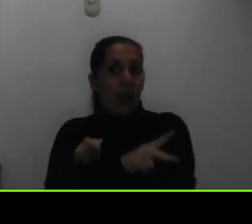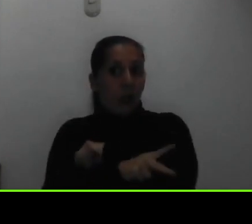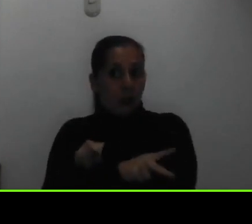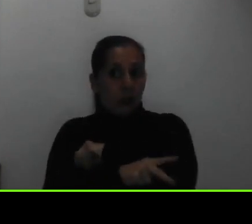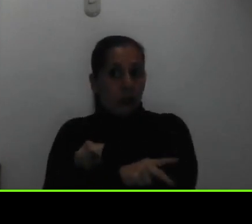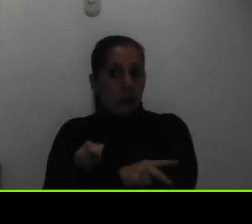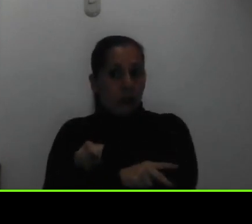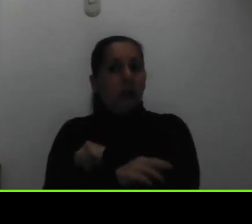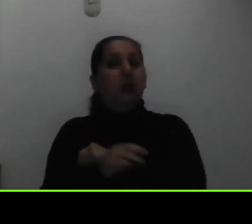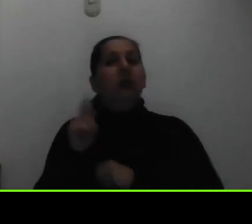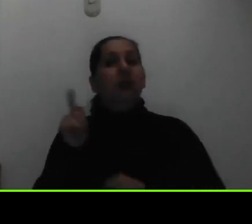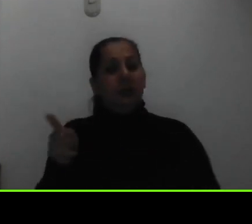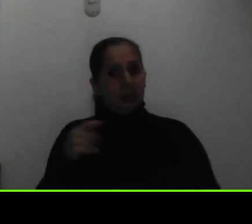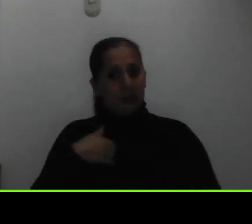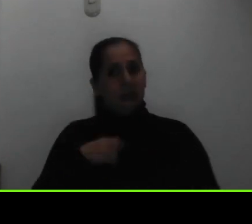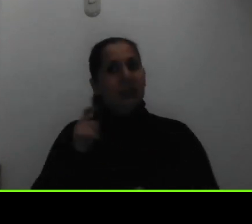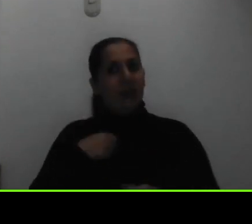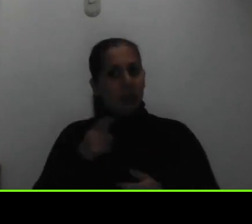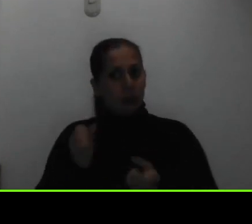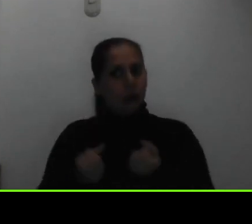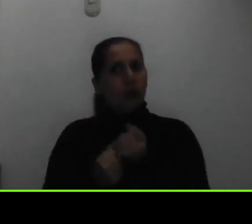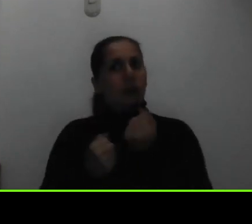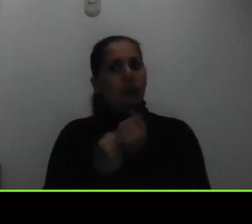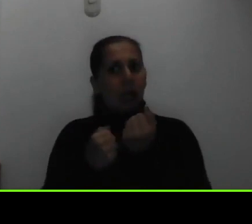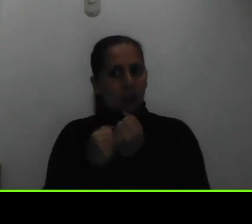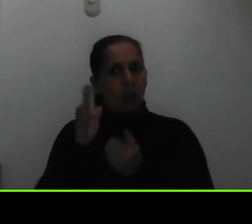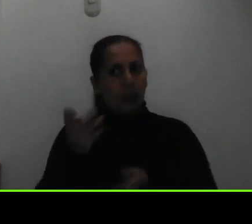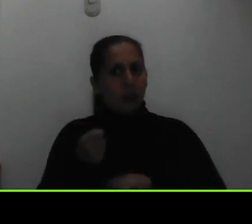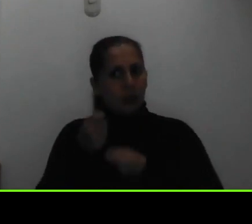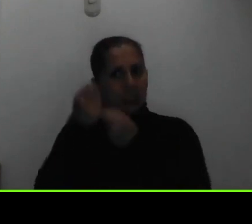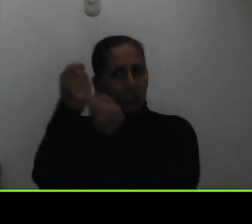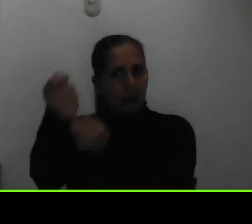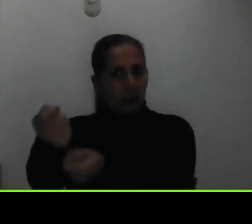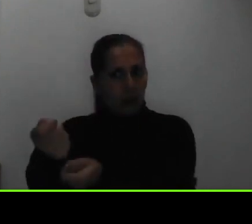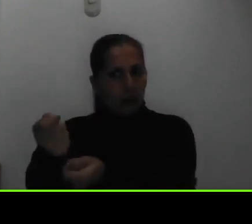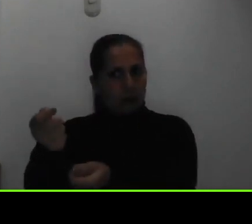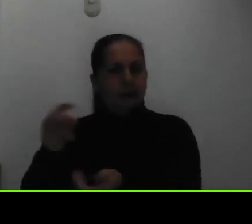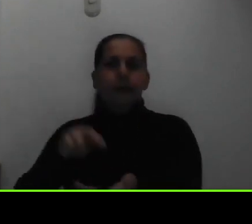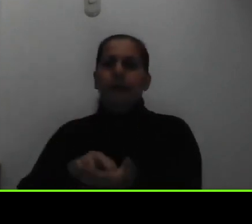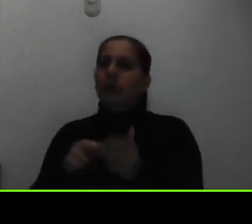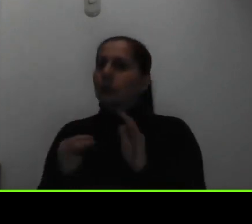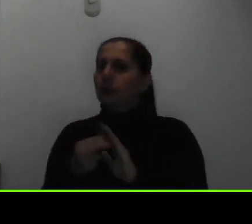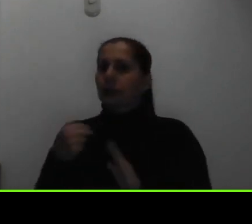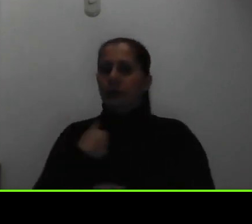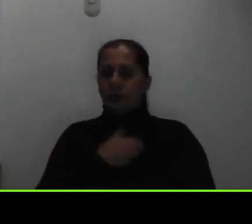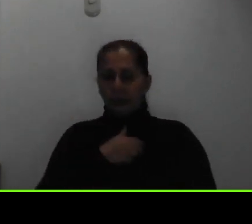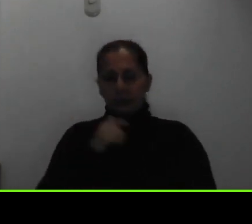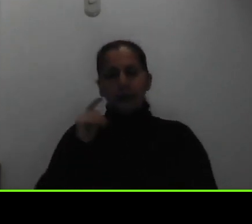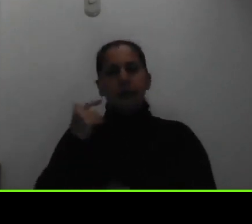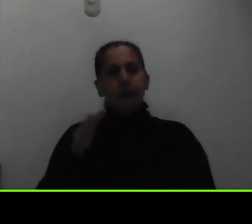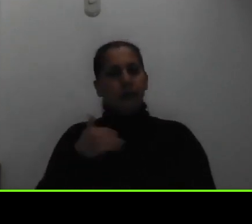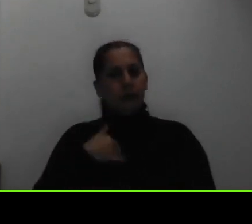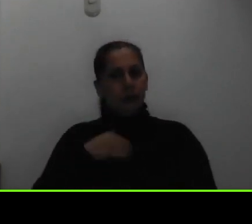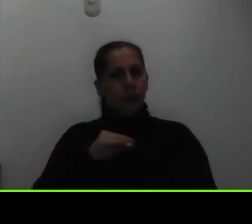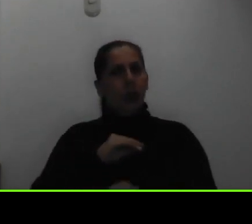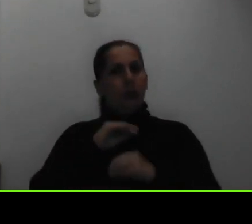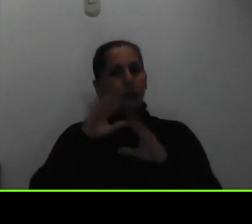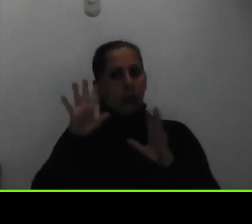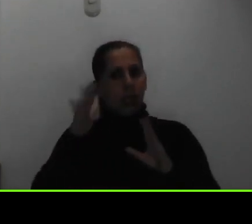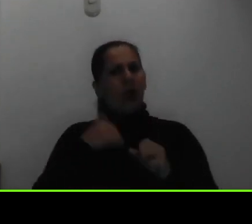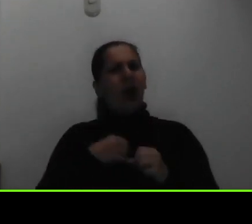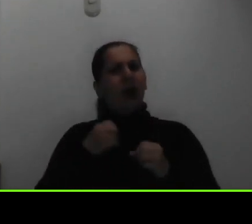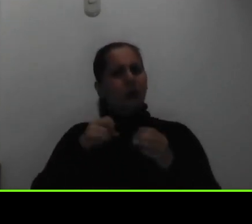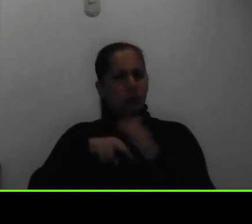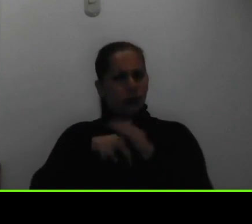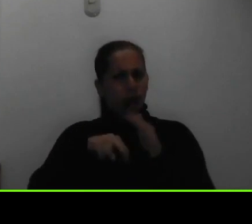respaldos suficientes para su asignación pero esto no significa que nosotros no estamos claros que tenemos muchísimos retos